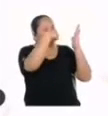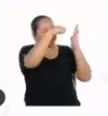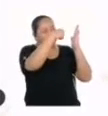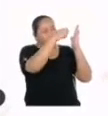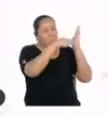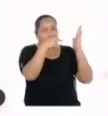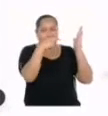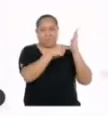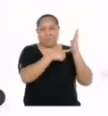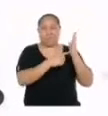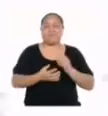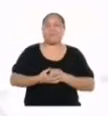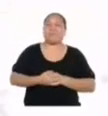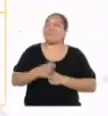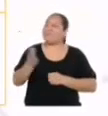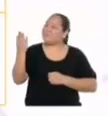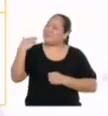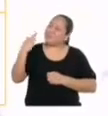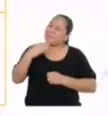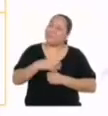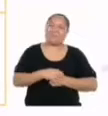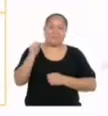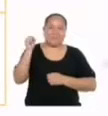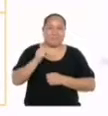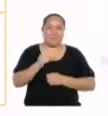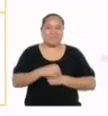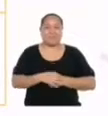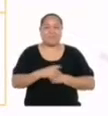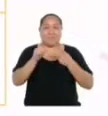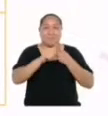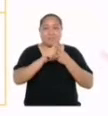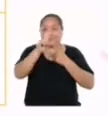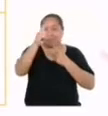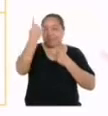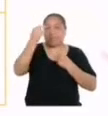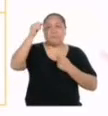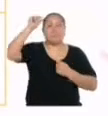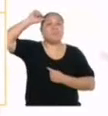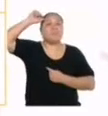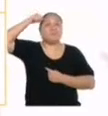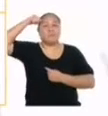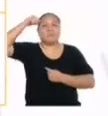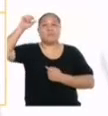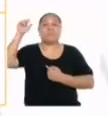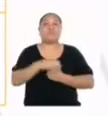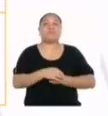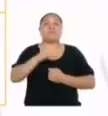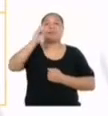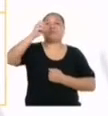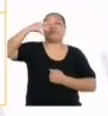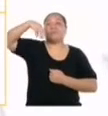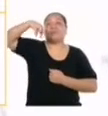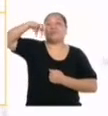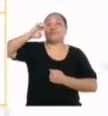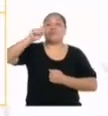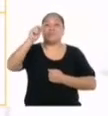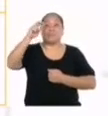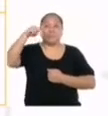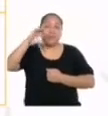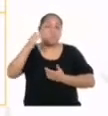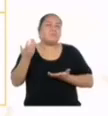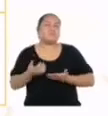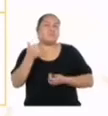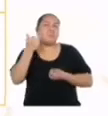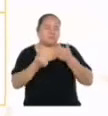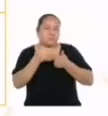programas? ¡Buena idea! ¡Vamos! Bien. Primero, recordemos que la competencia que vamos a desarrollar es